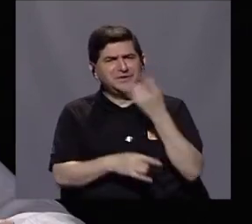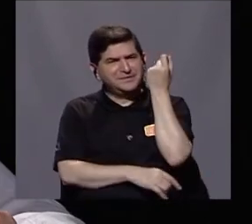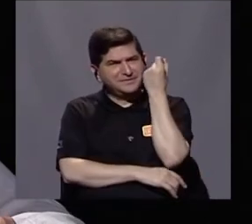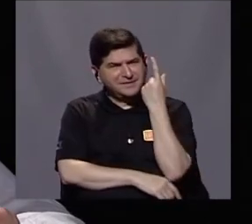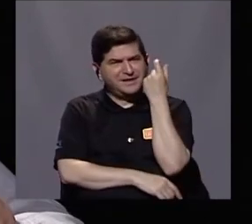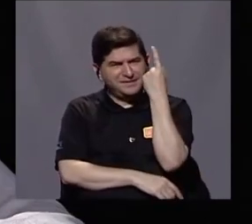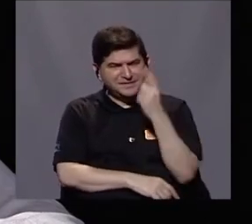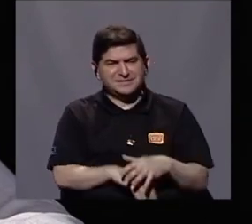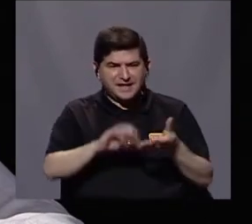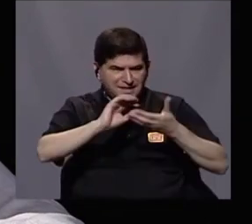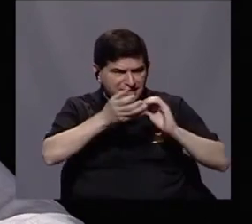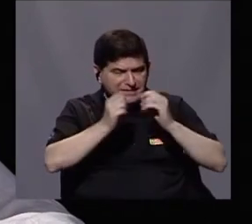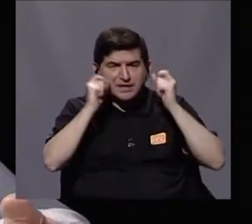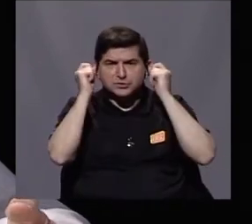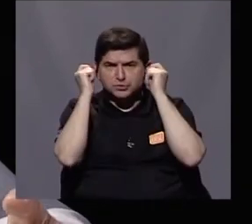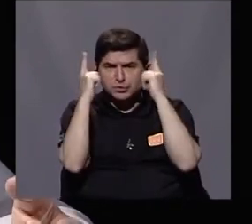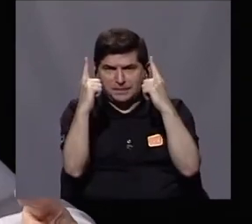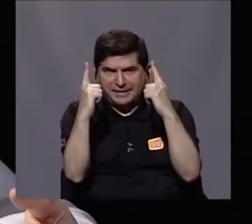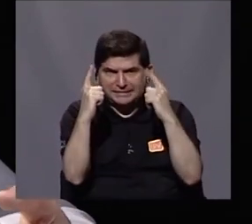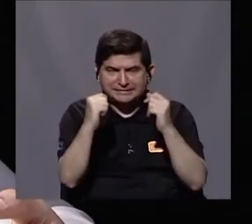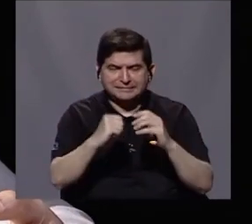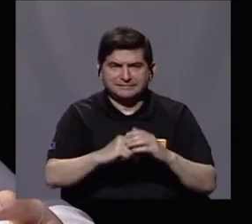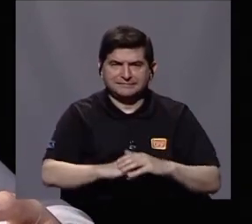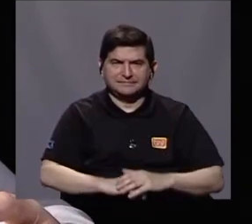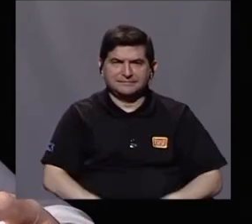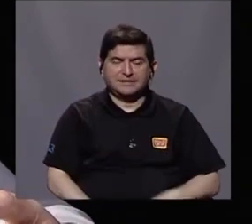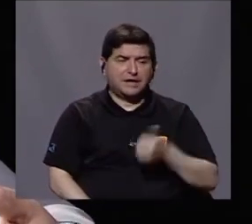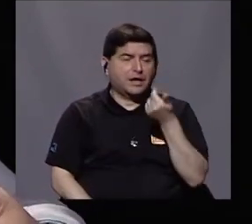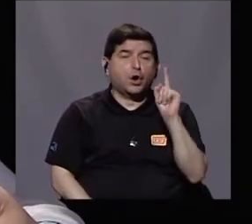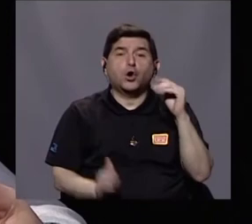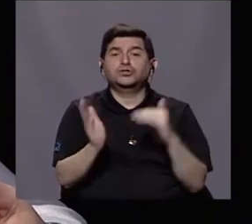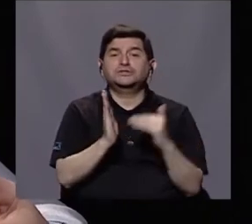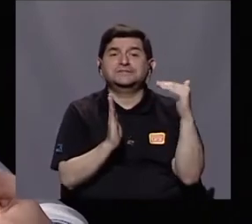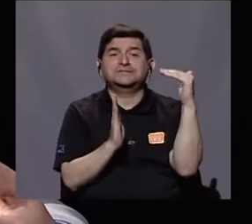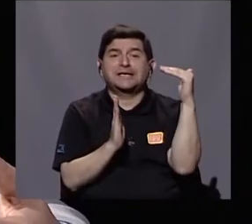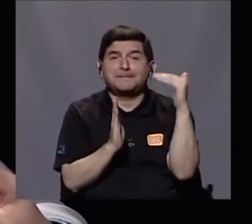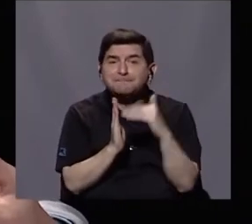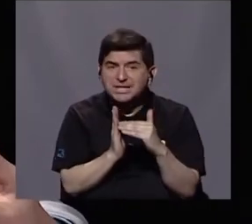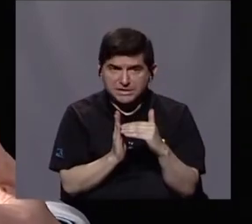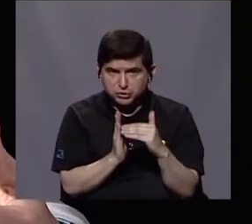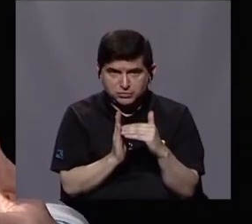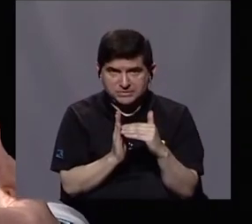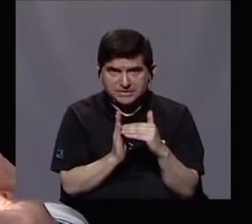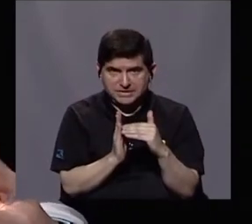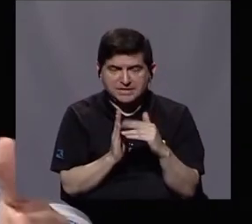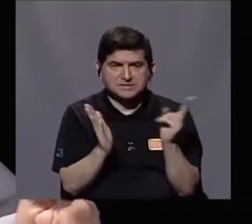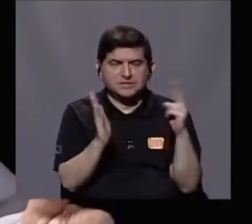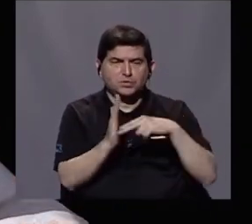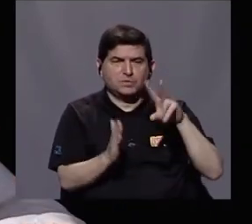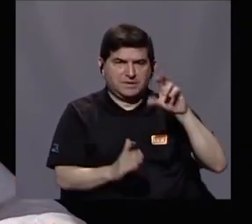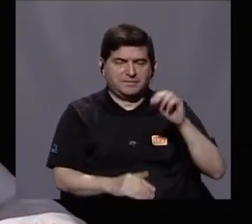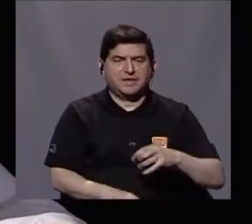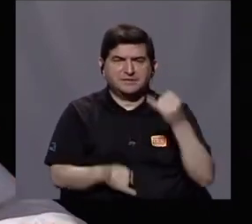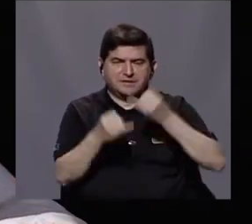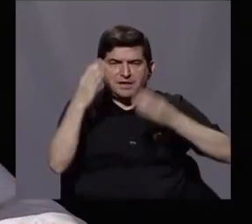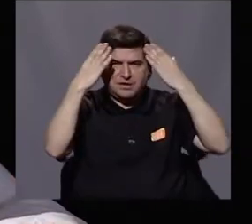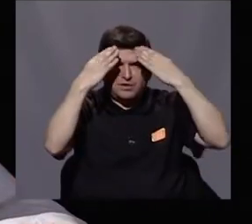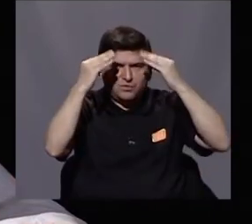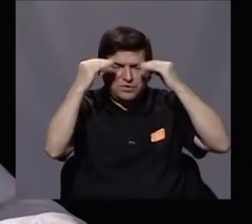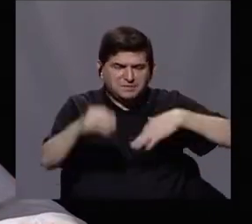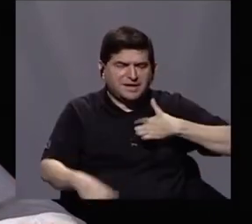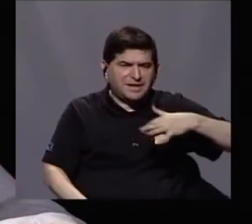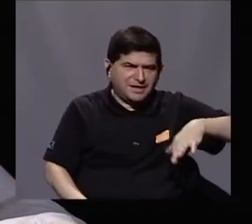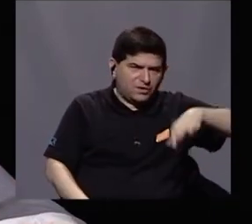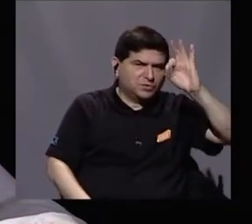eso porque en los números es impresionante. Estamos hablando de 11 millones, al menos en 2020, que es el último reporte que pude